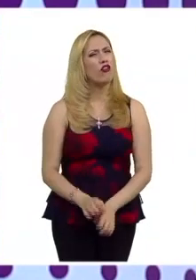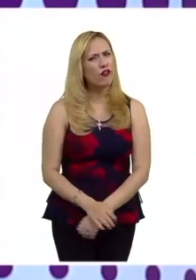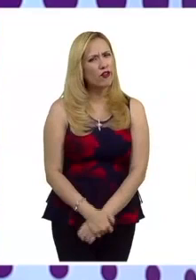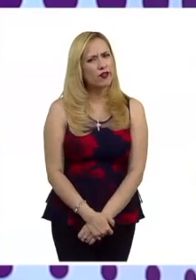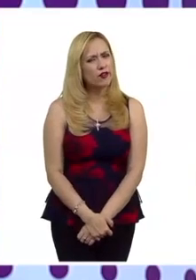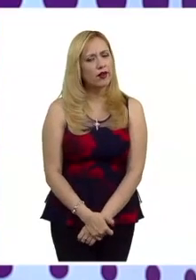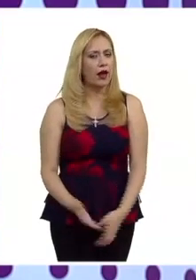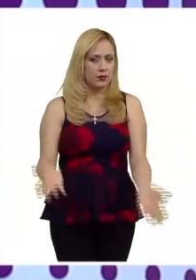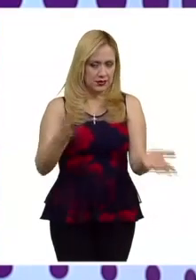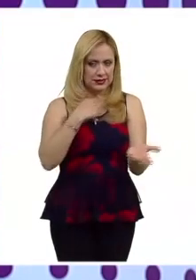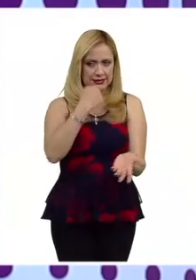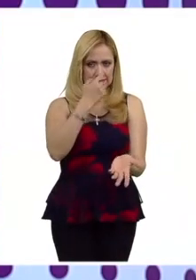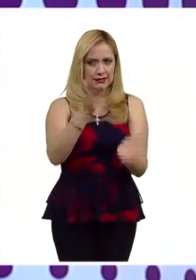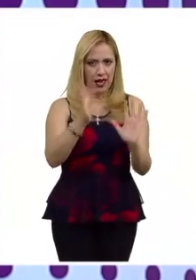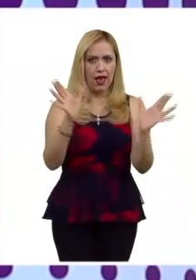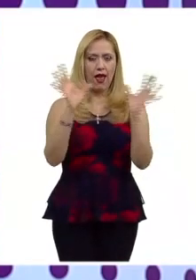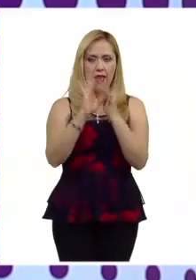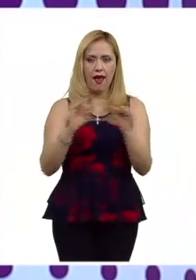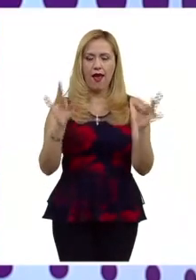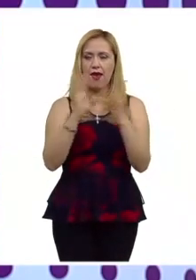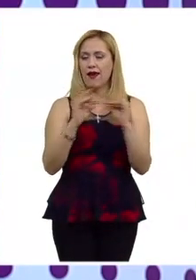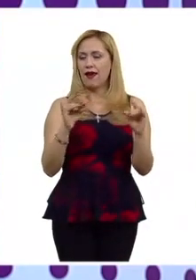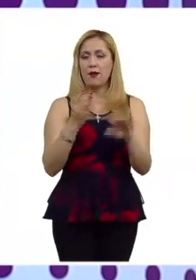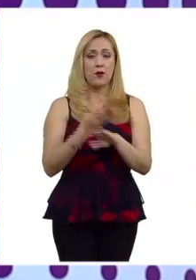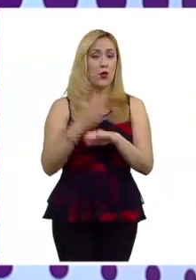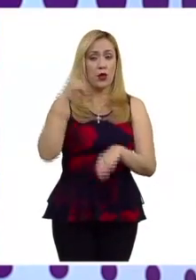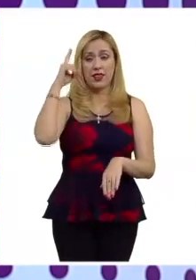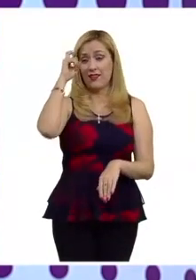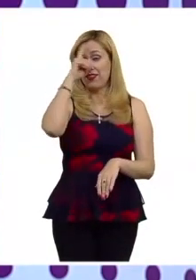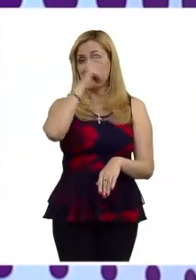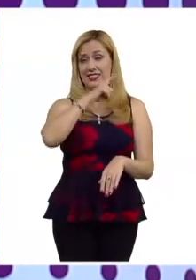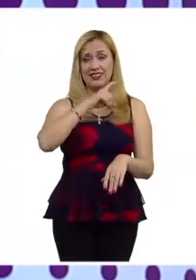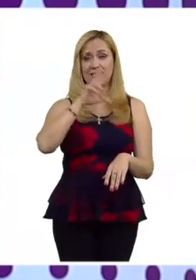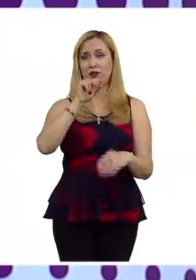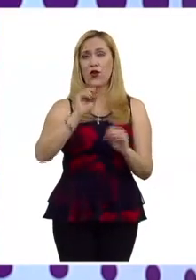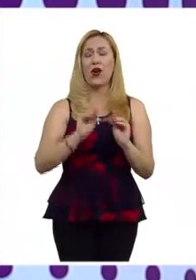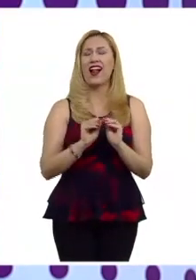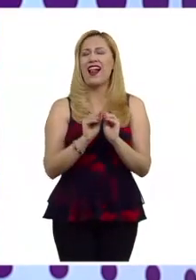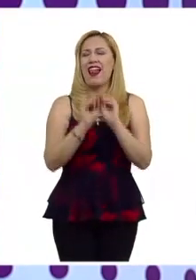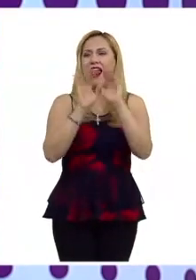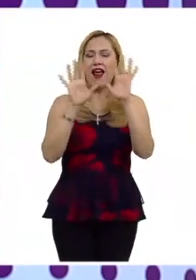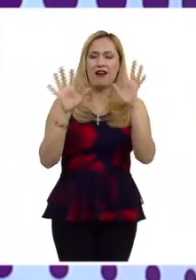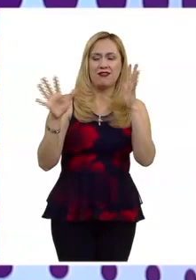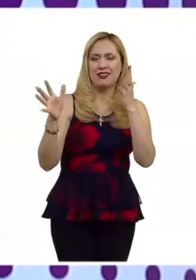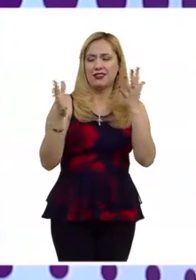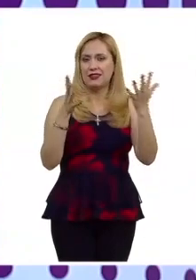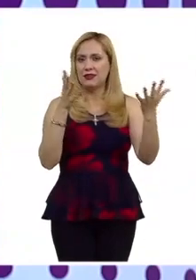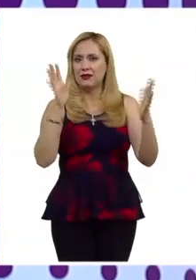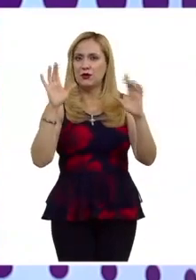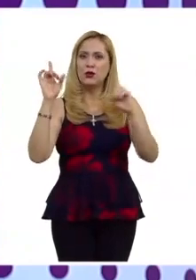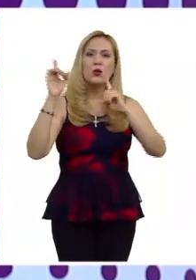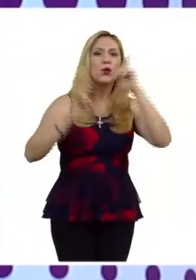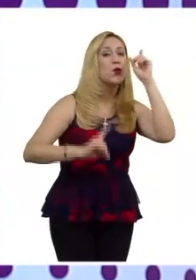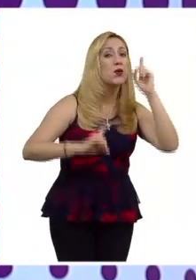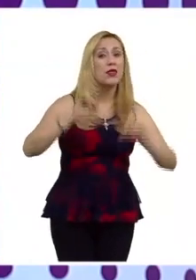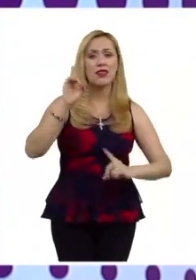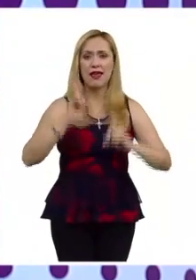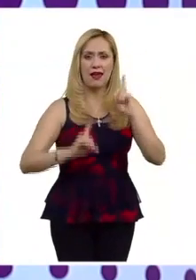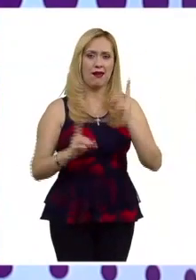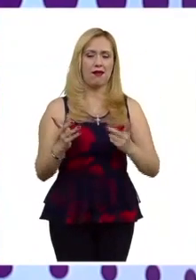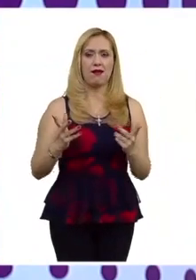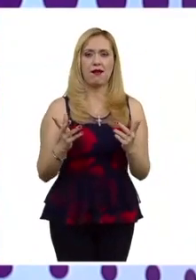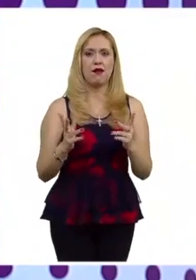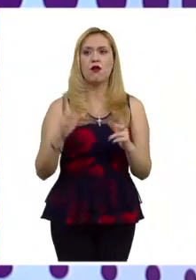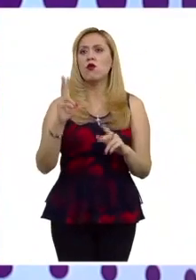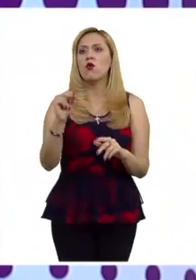es un concepto en construcción y es un concepto muy casuístico y esto nos hace ver que por ejemplo no hay ninguna